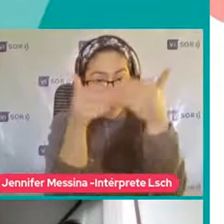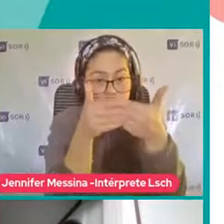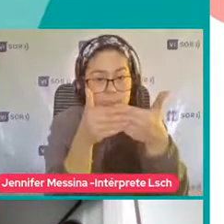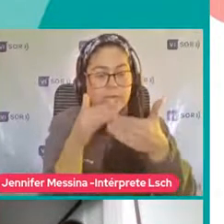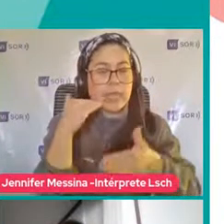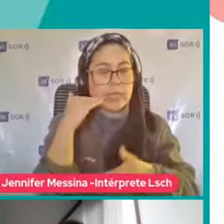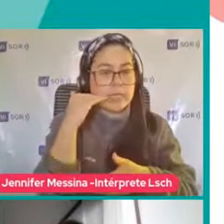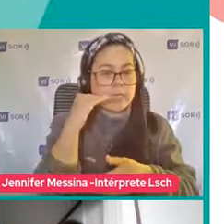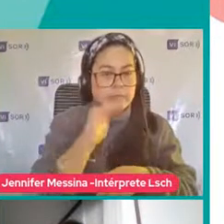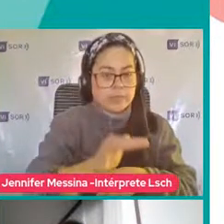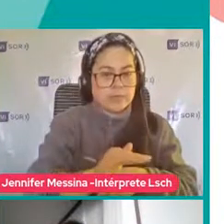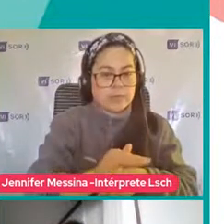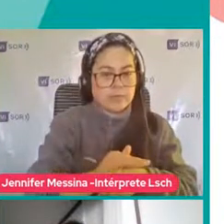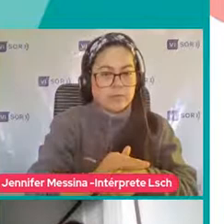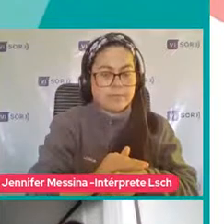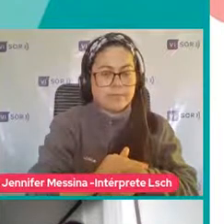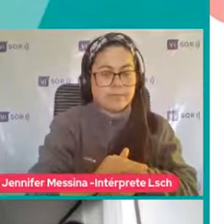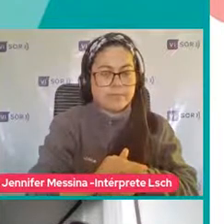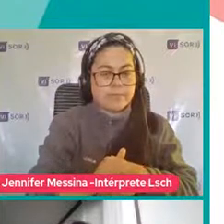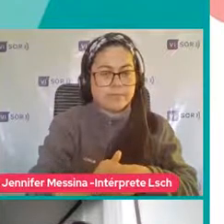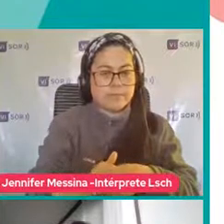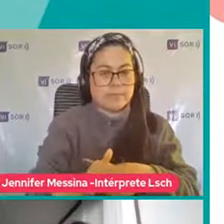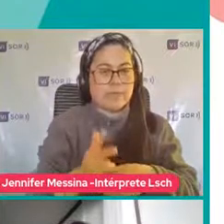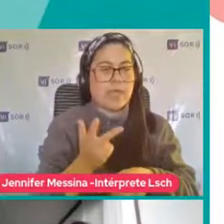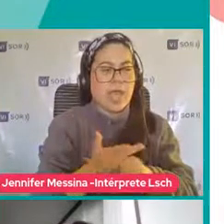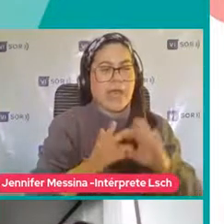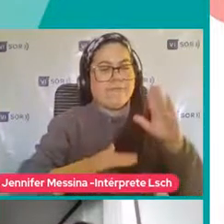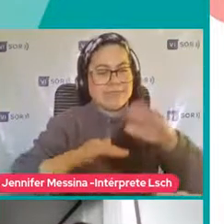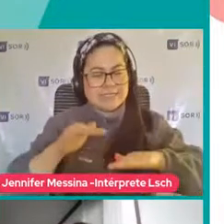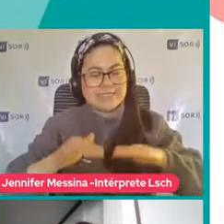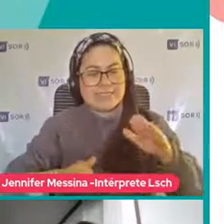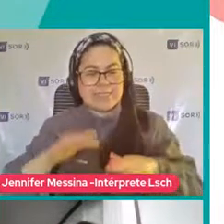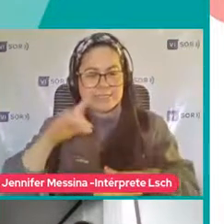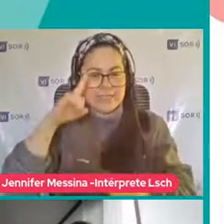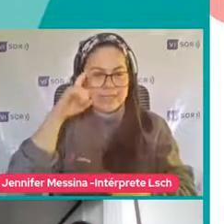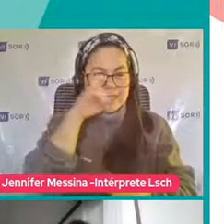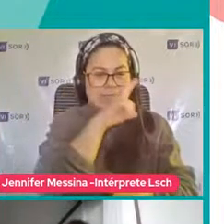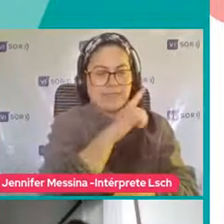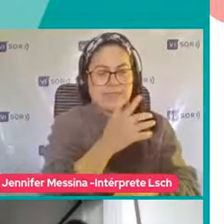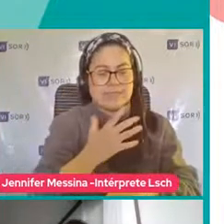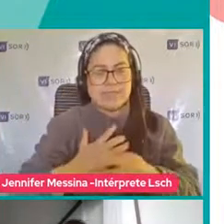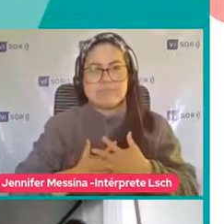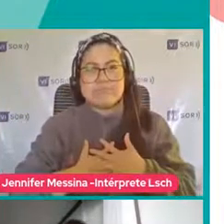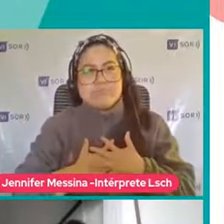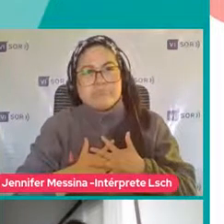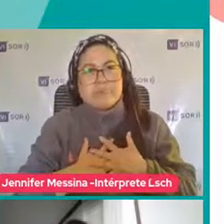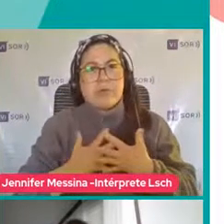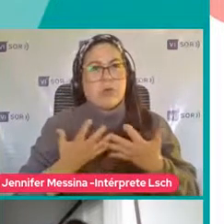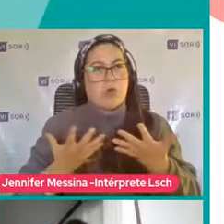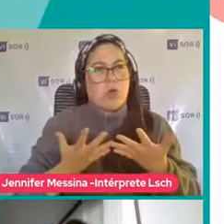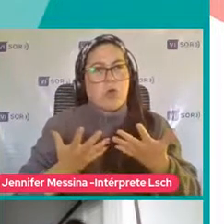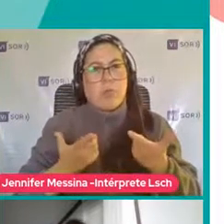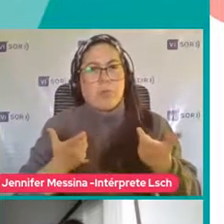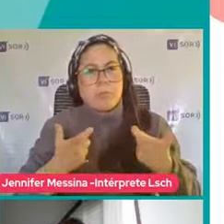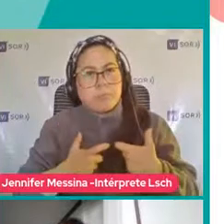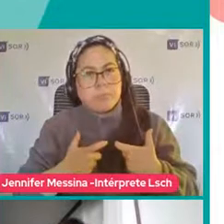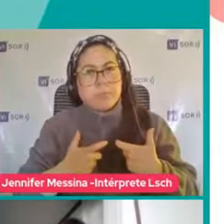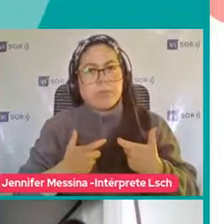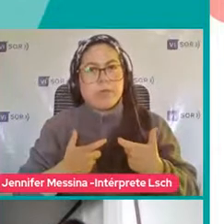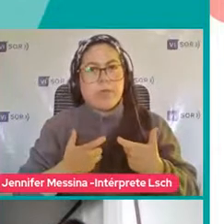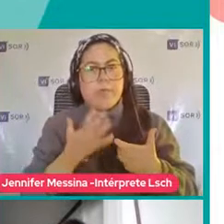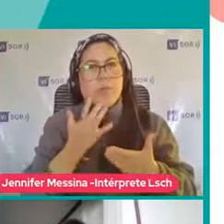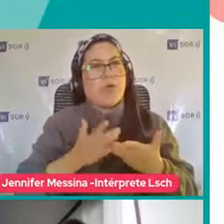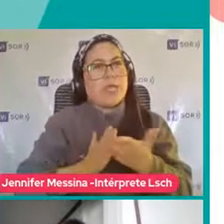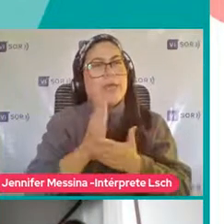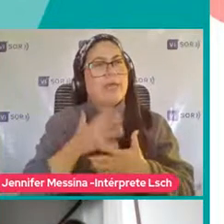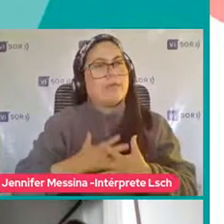Principalmente Hay dificultad Para poder Coordinar Las emociones Entre ellos Y sus causas Principalmente